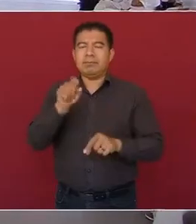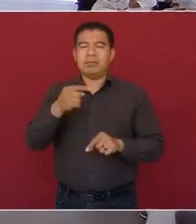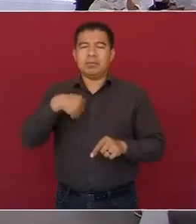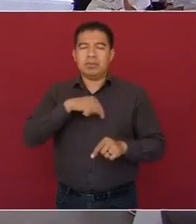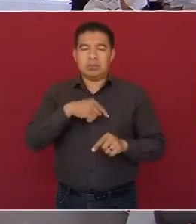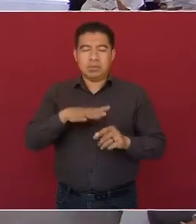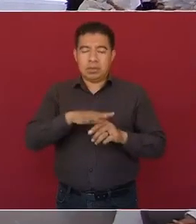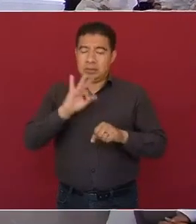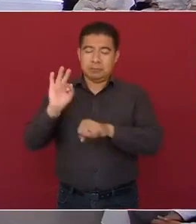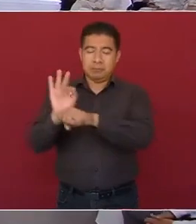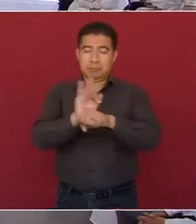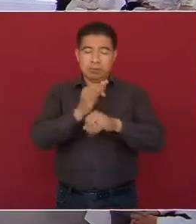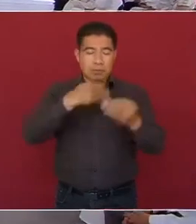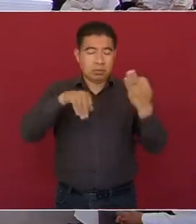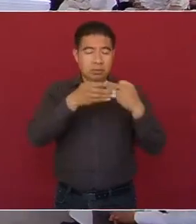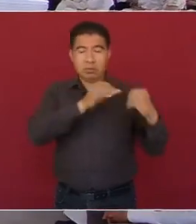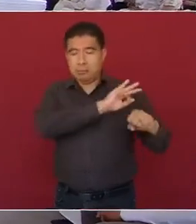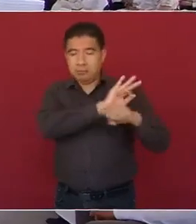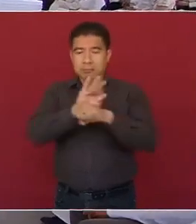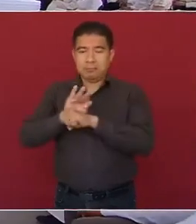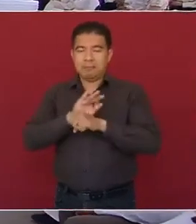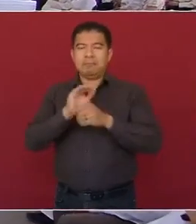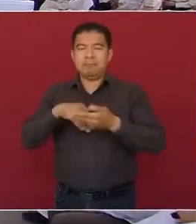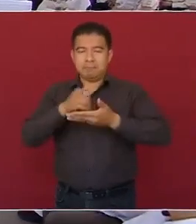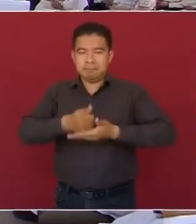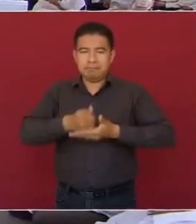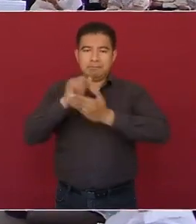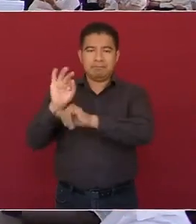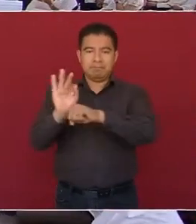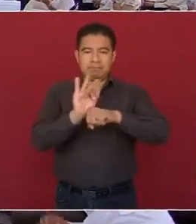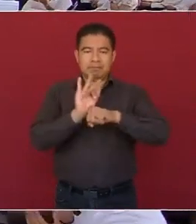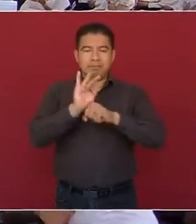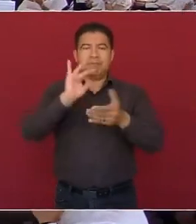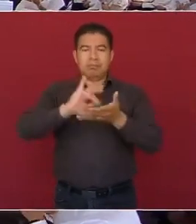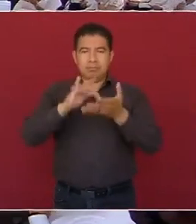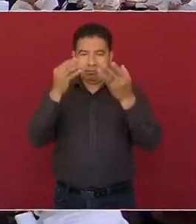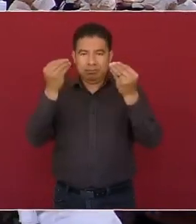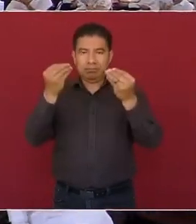por el pueblo y para el pueblo. Muchas gracias. Bienvenidos todos.